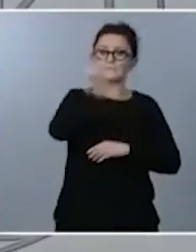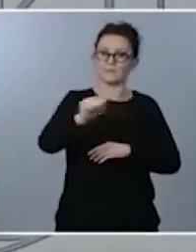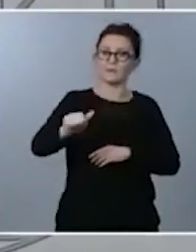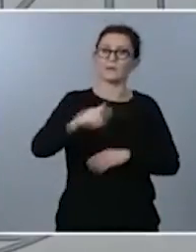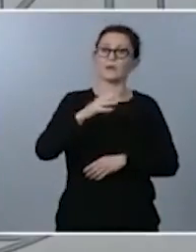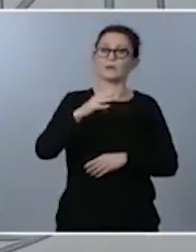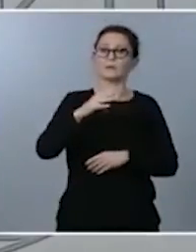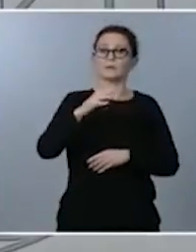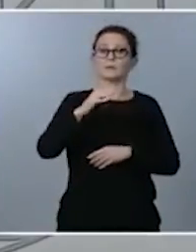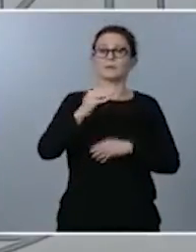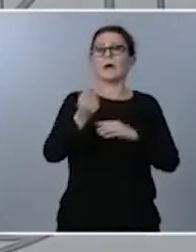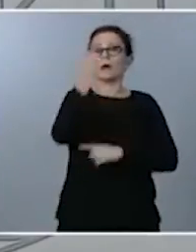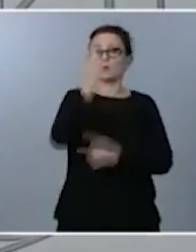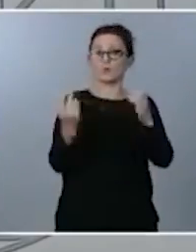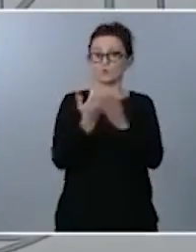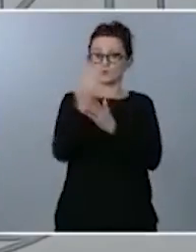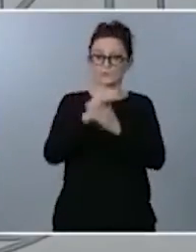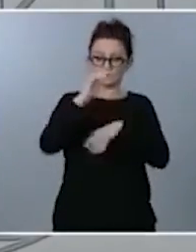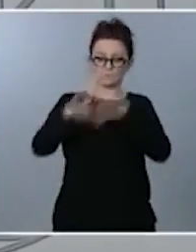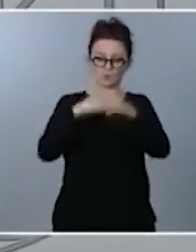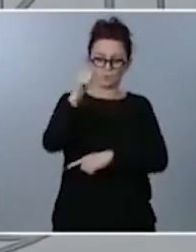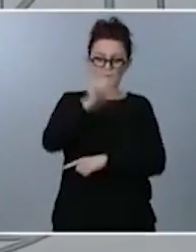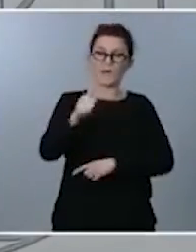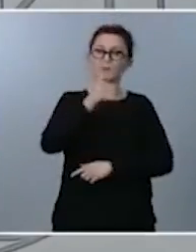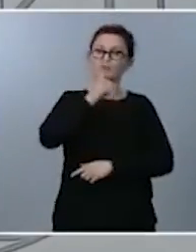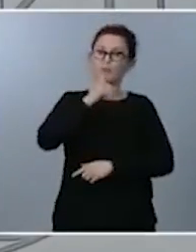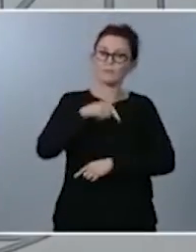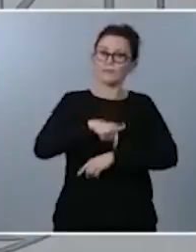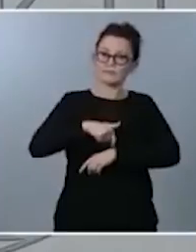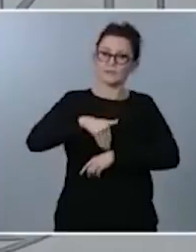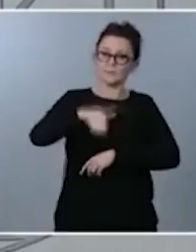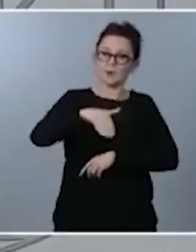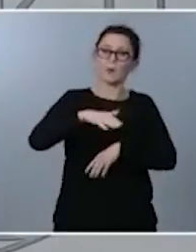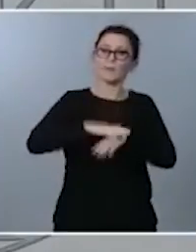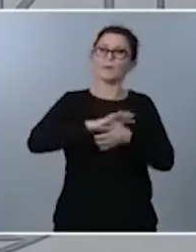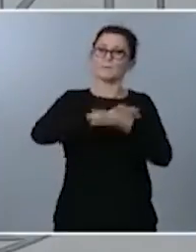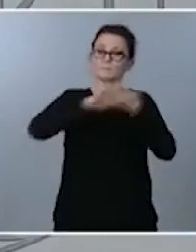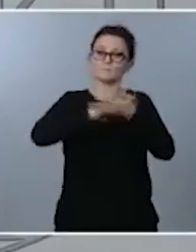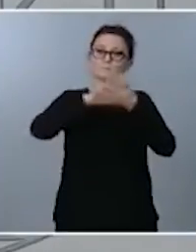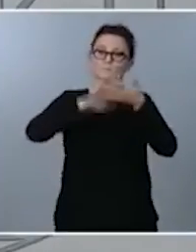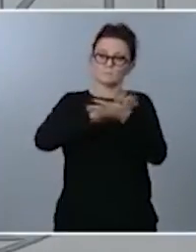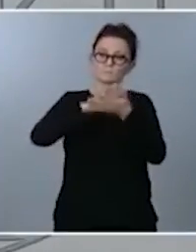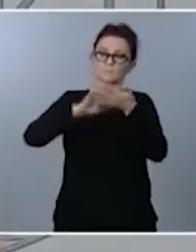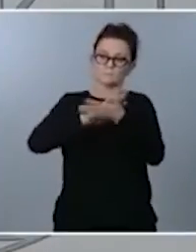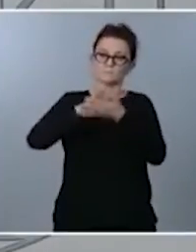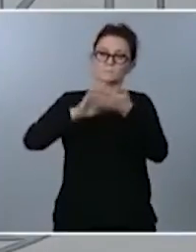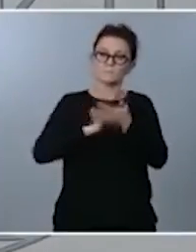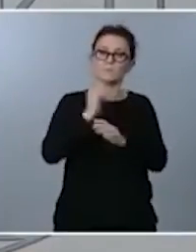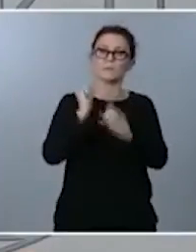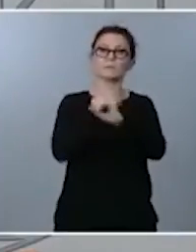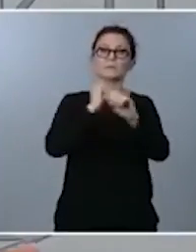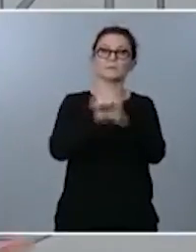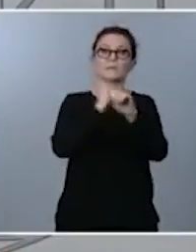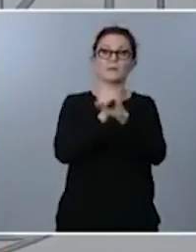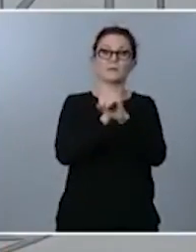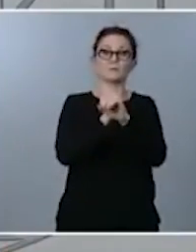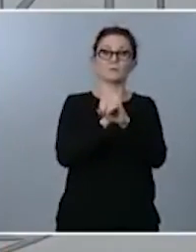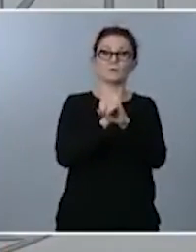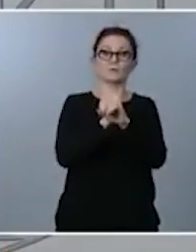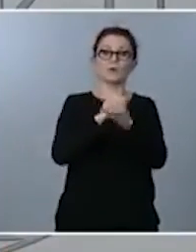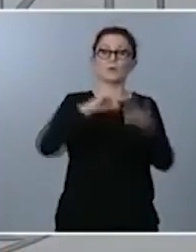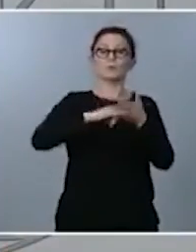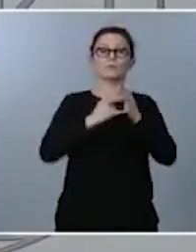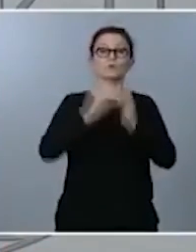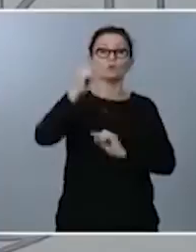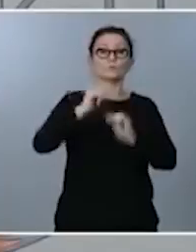de la semana que viene y por tanto seguiremos seguiremos hablando seguiremos trabajando evidentemente la tramitación de un proyecto de presupuesto